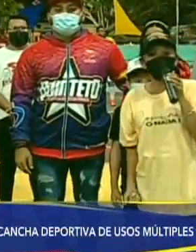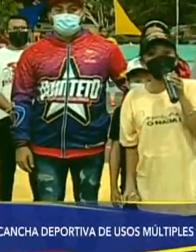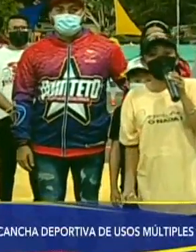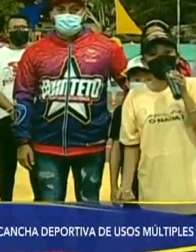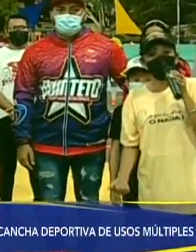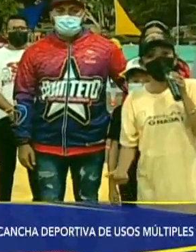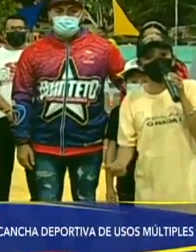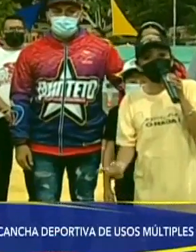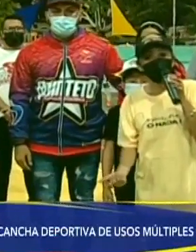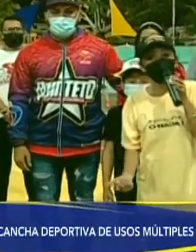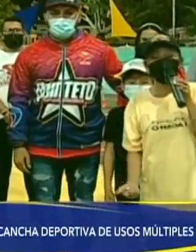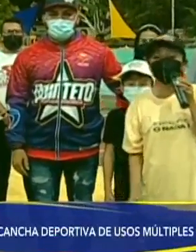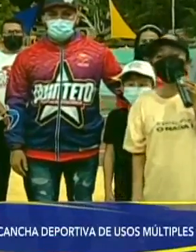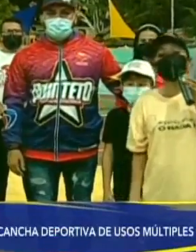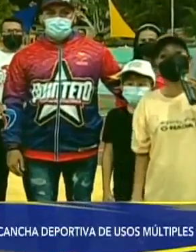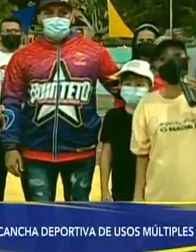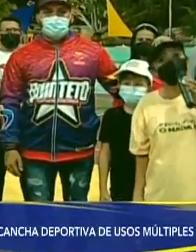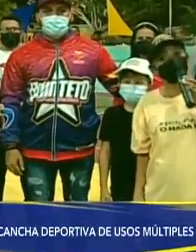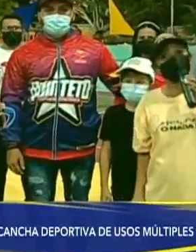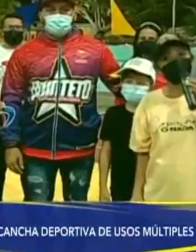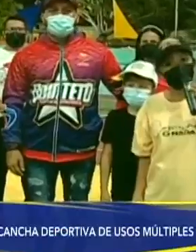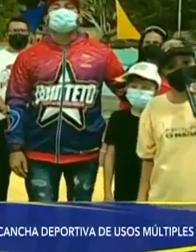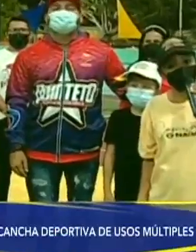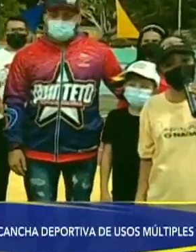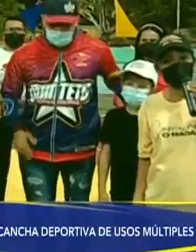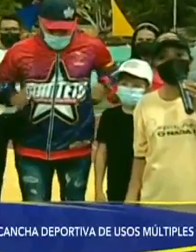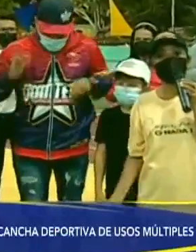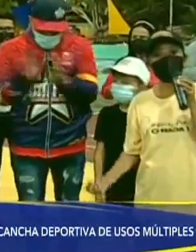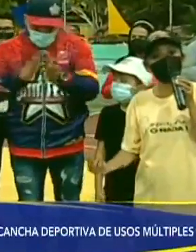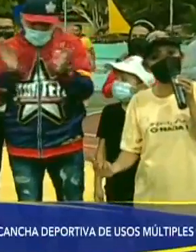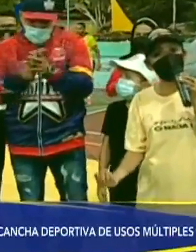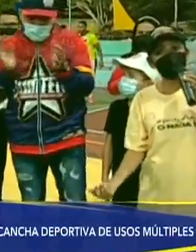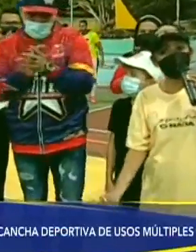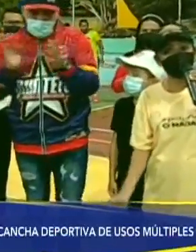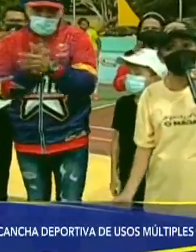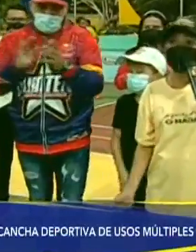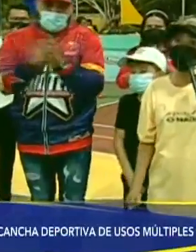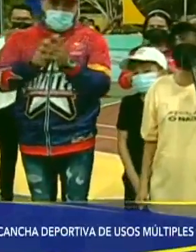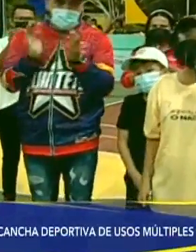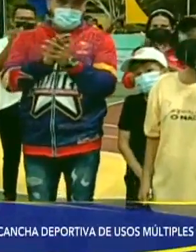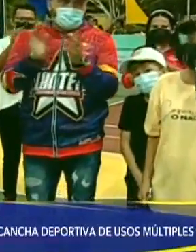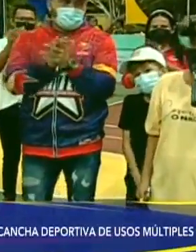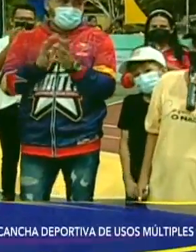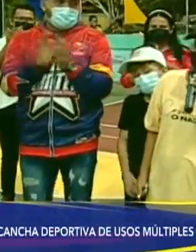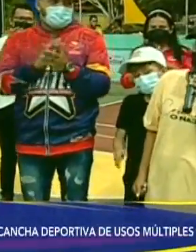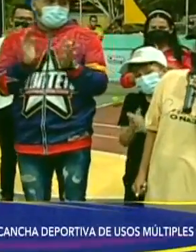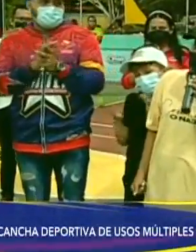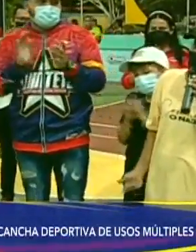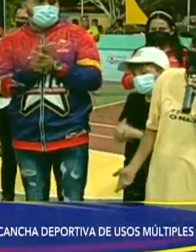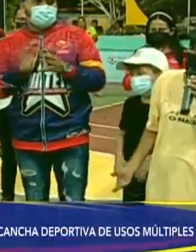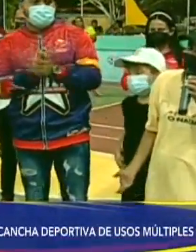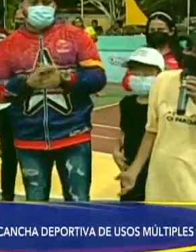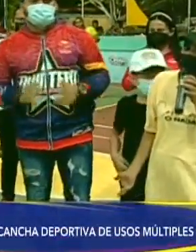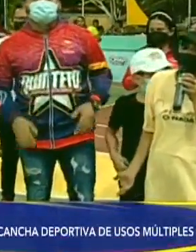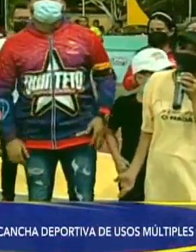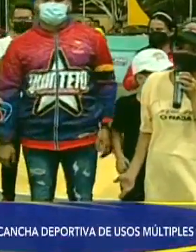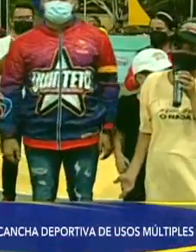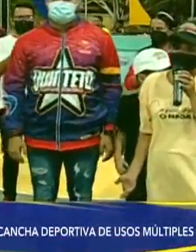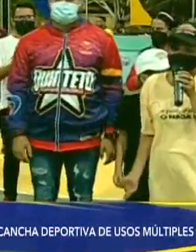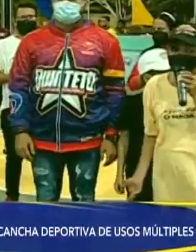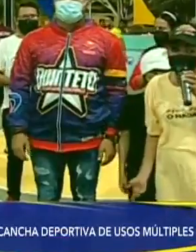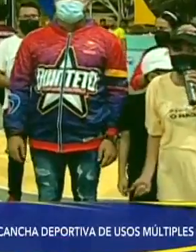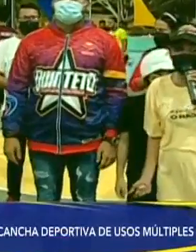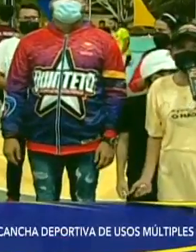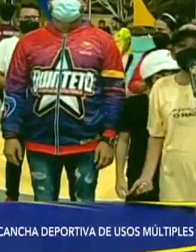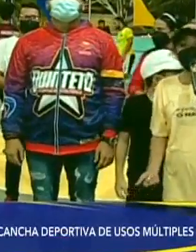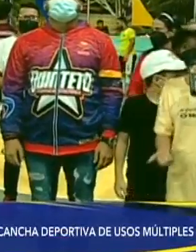también al ministro Raúl Paredes también el ministro Maldonado por supuesto que no debe